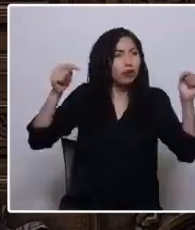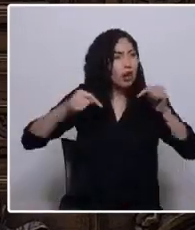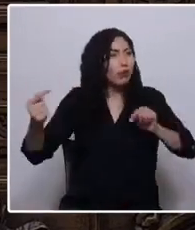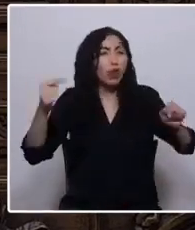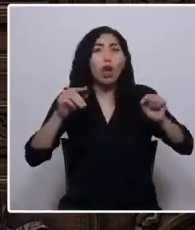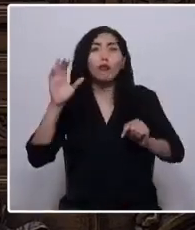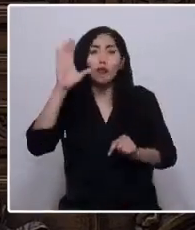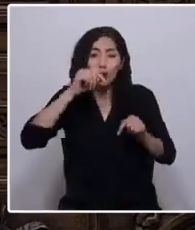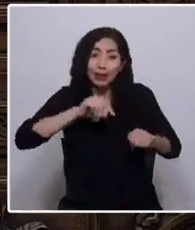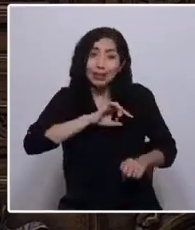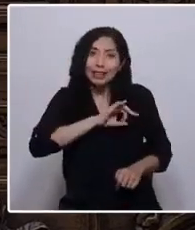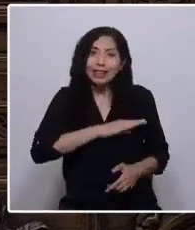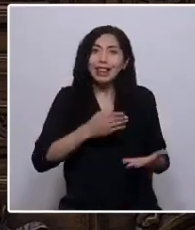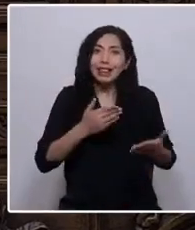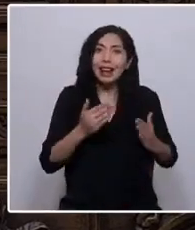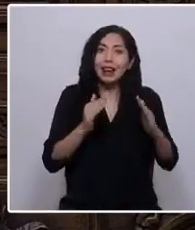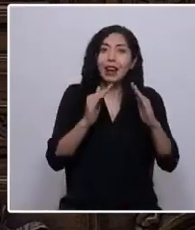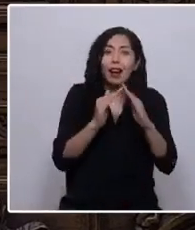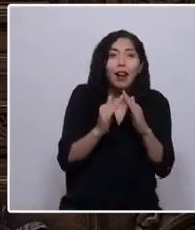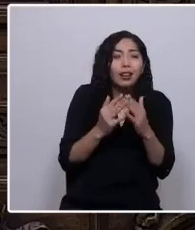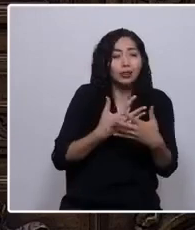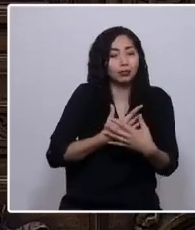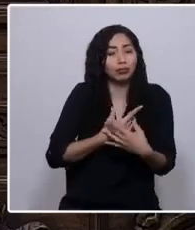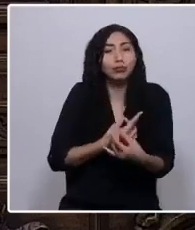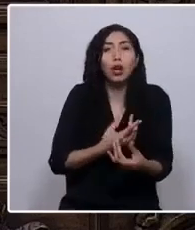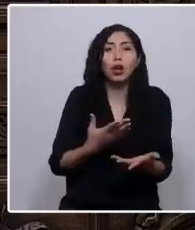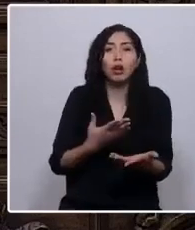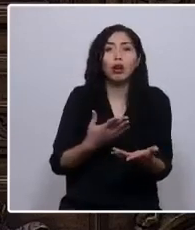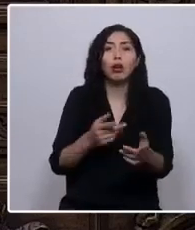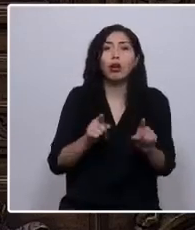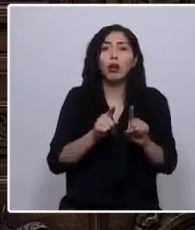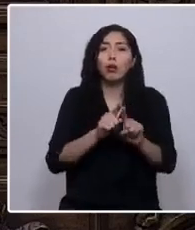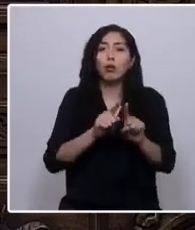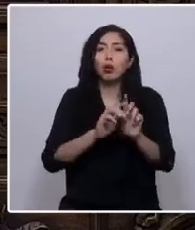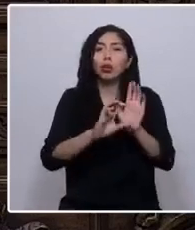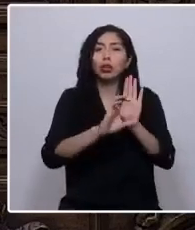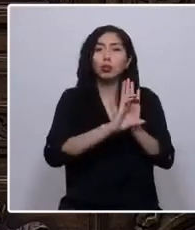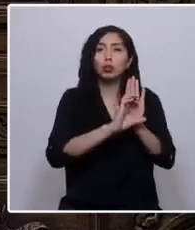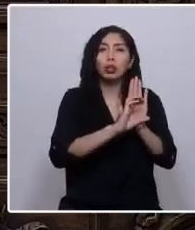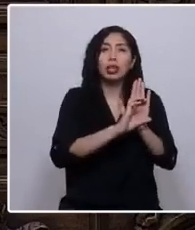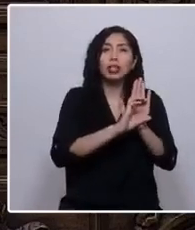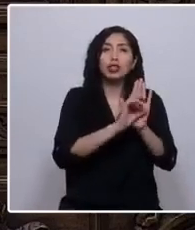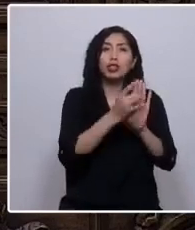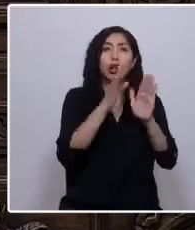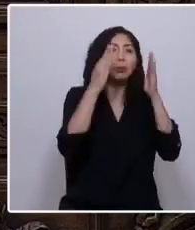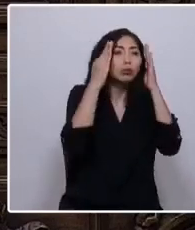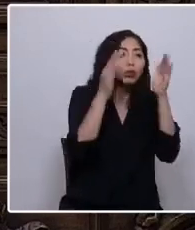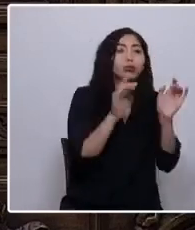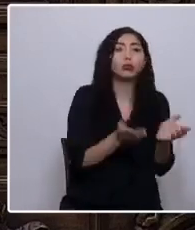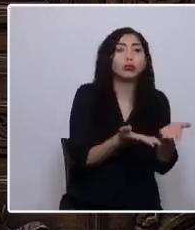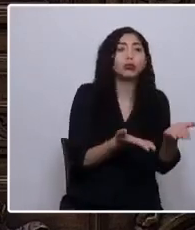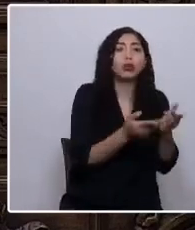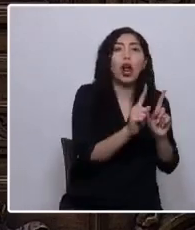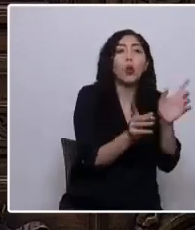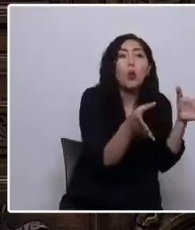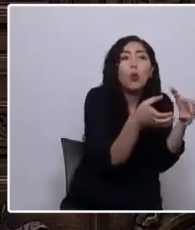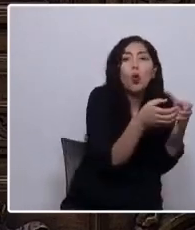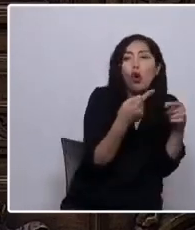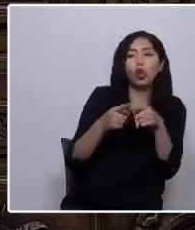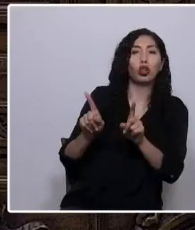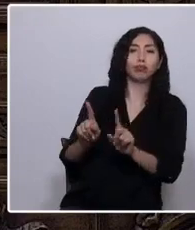contra la opresión de esas constituciones que son escritas para algunos y no para todos los miembros de la comunidad nacional.